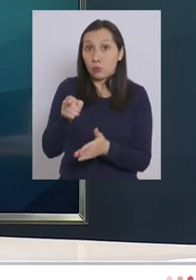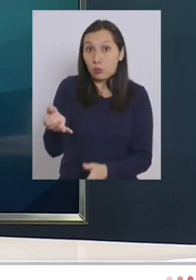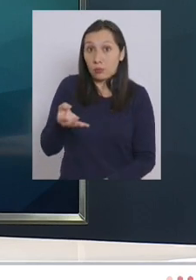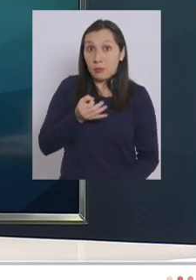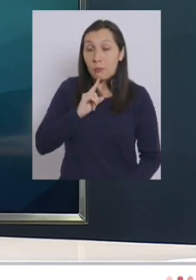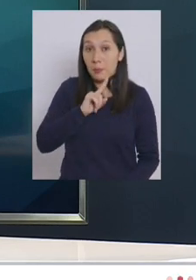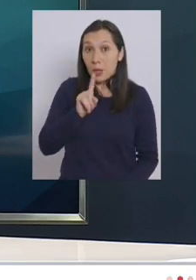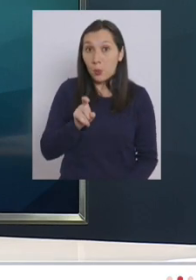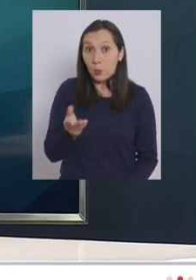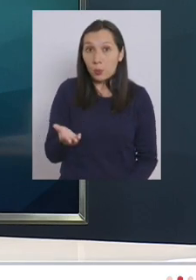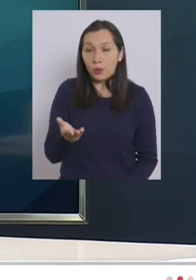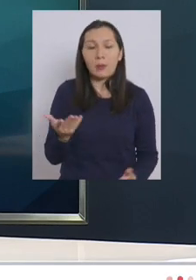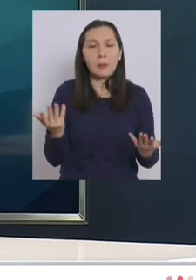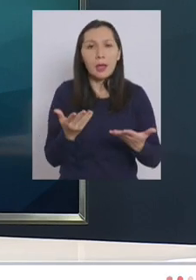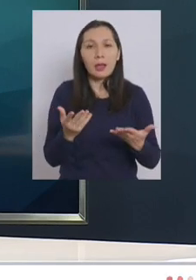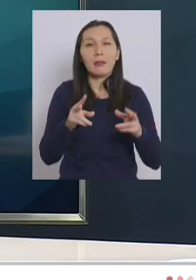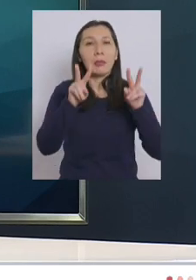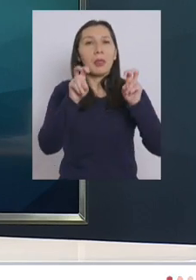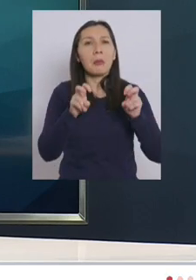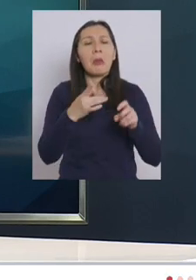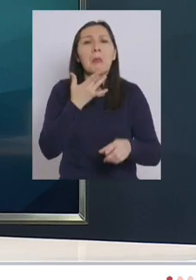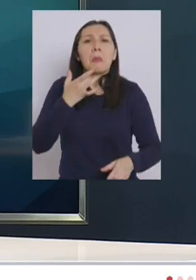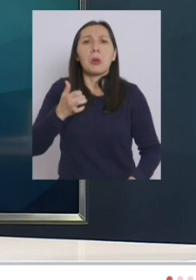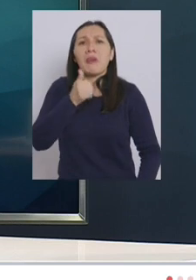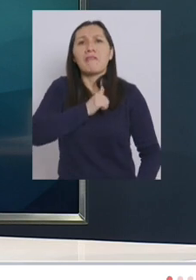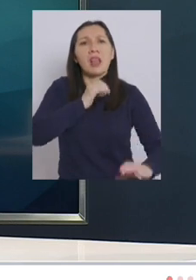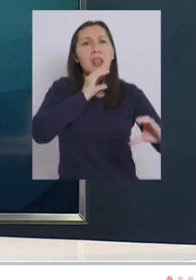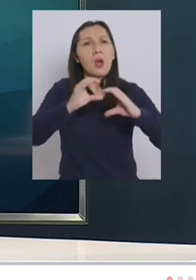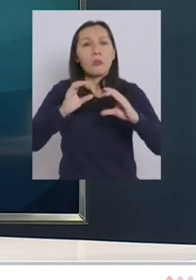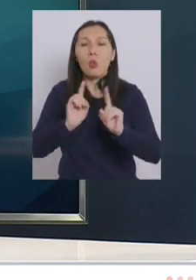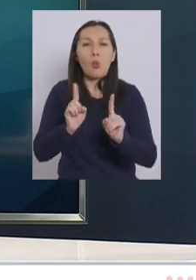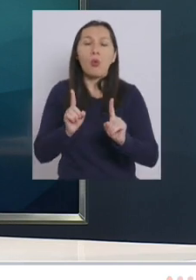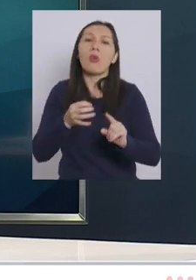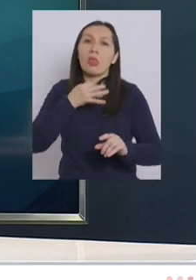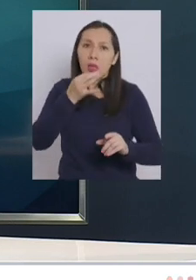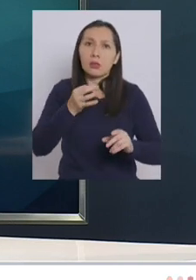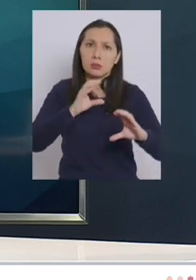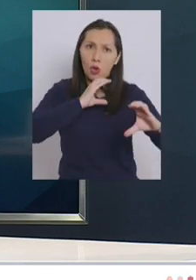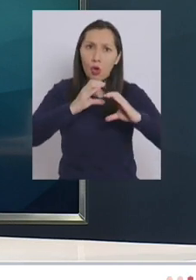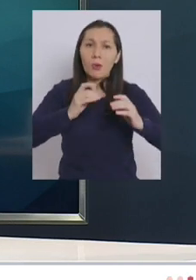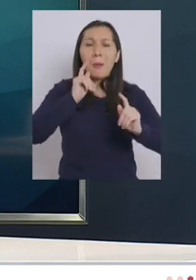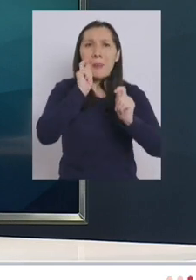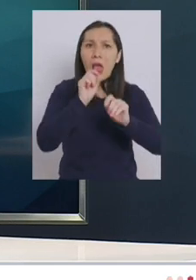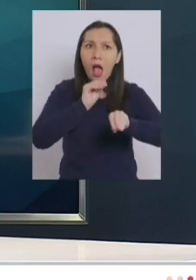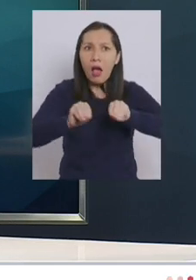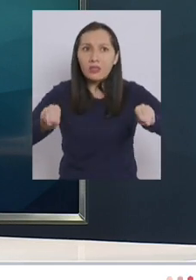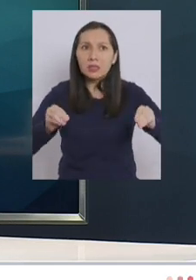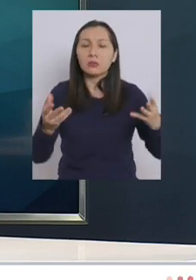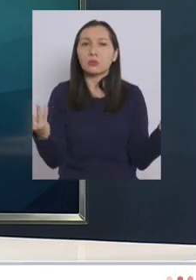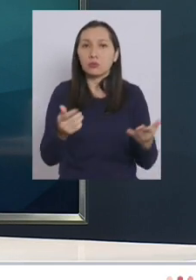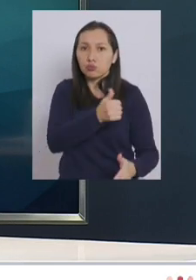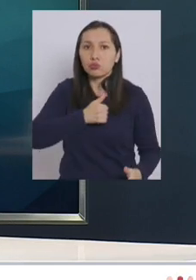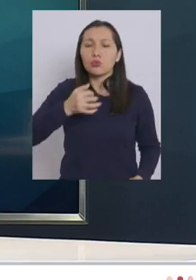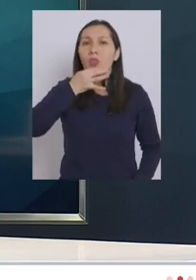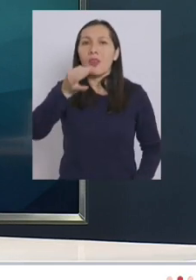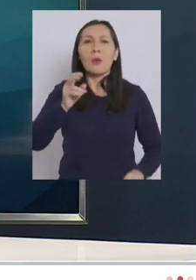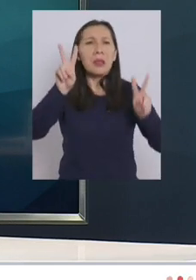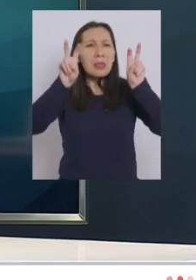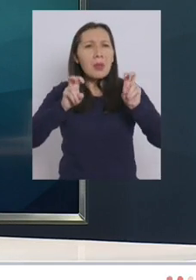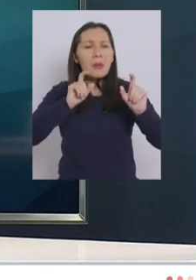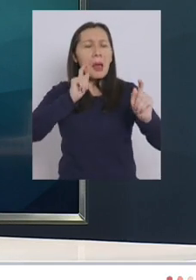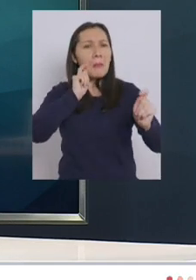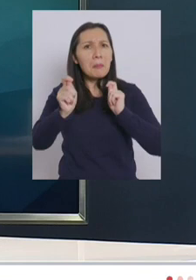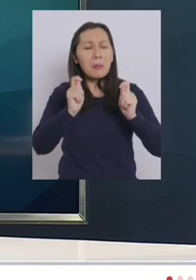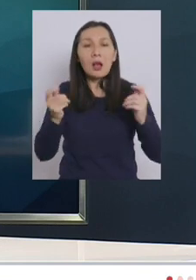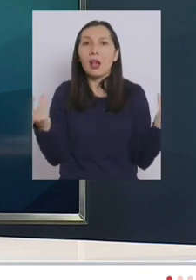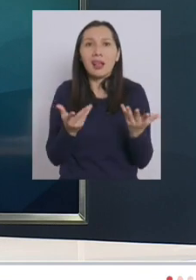pregunta para en vez de hablar por qué falta comunicación hablemos de comunicación de riesgo hablemos todos de comunicación de riesgo